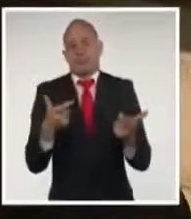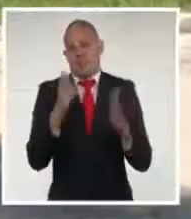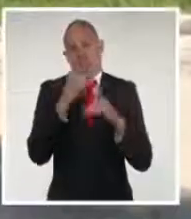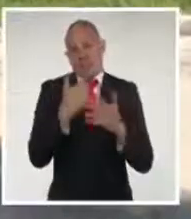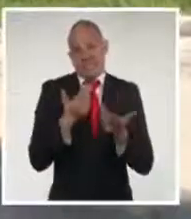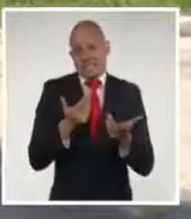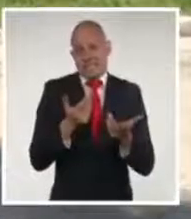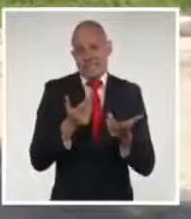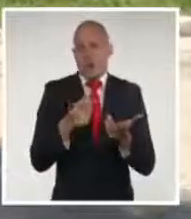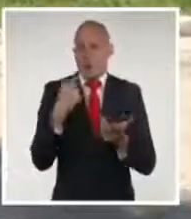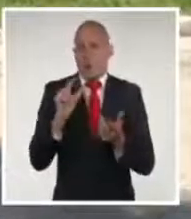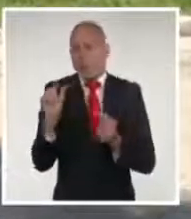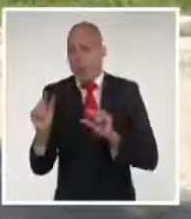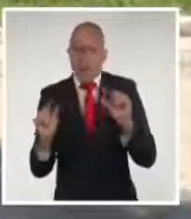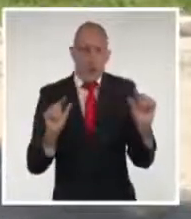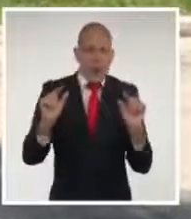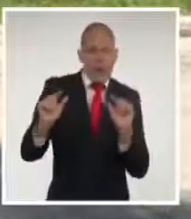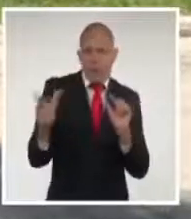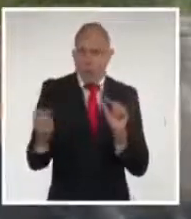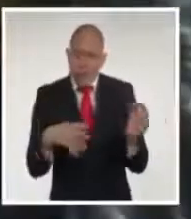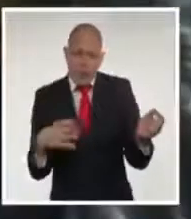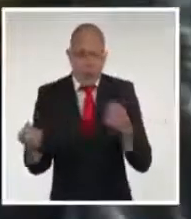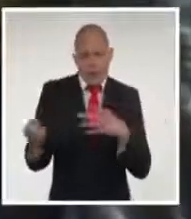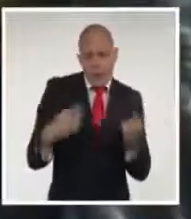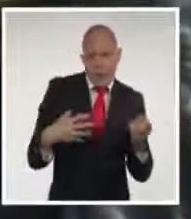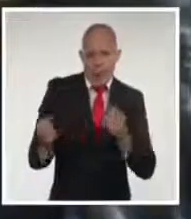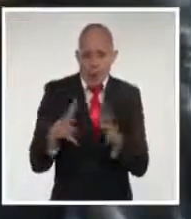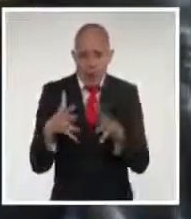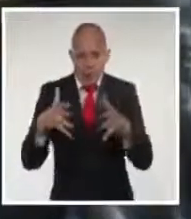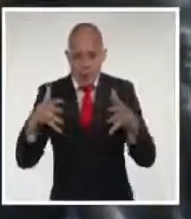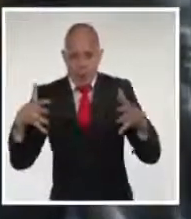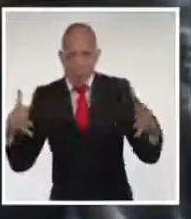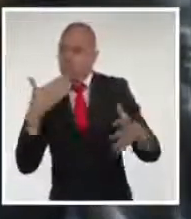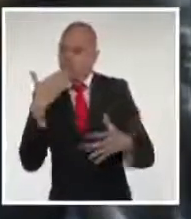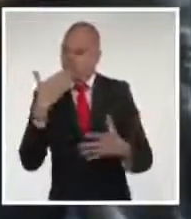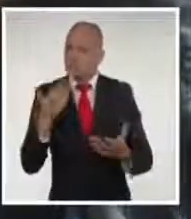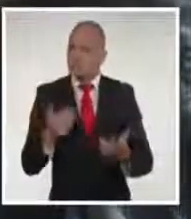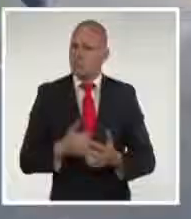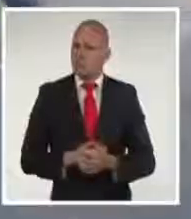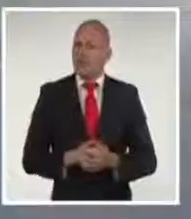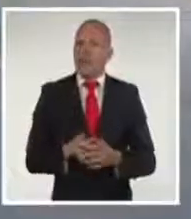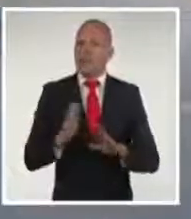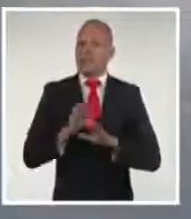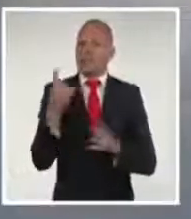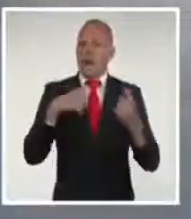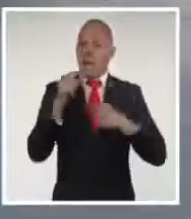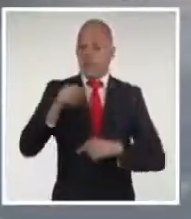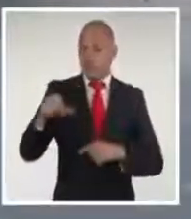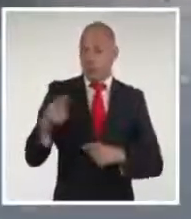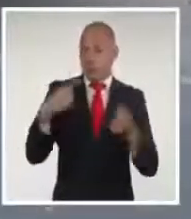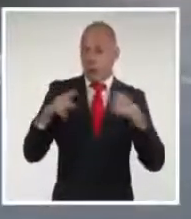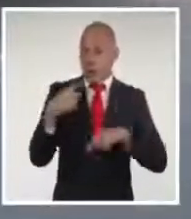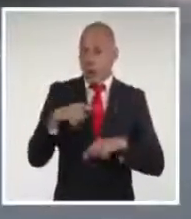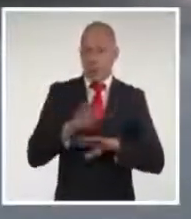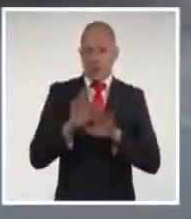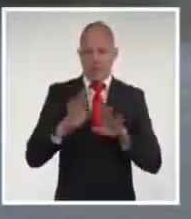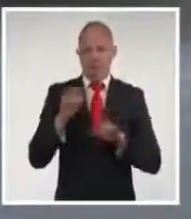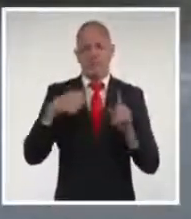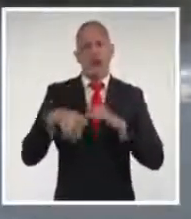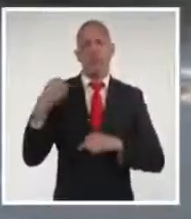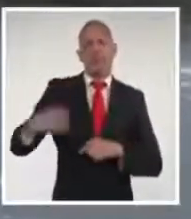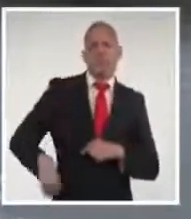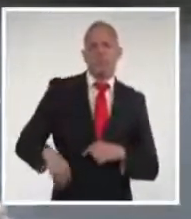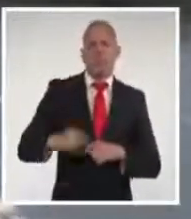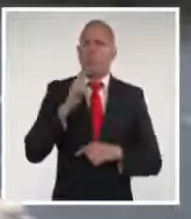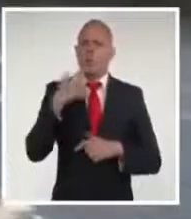se pudo reunir una gran cantidad. Mientras, Bici Solidaria y transportistas privados trasladan hasta el Centro Memorial Martin